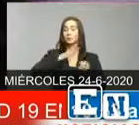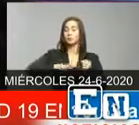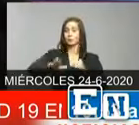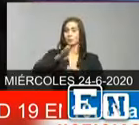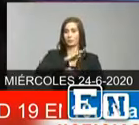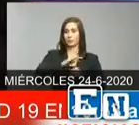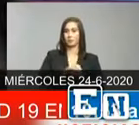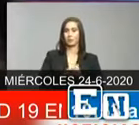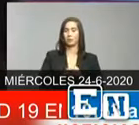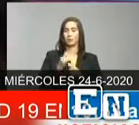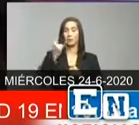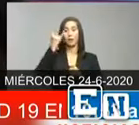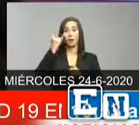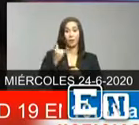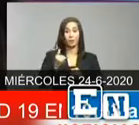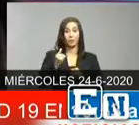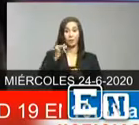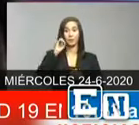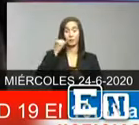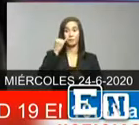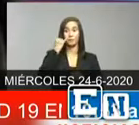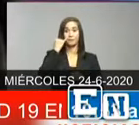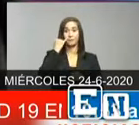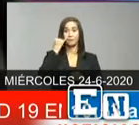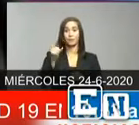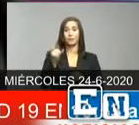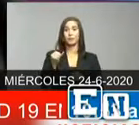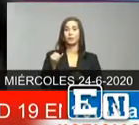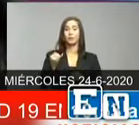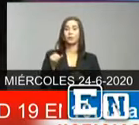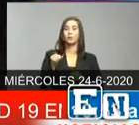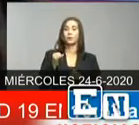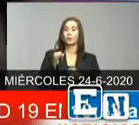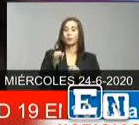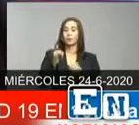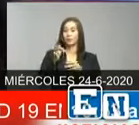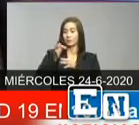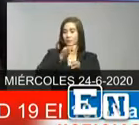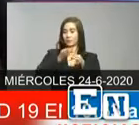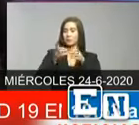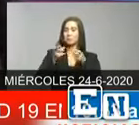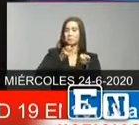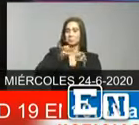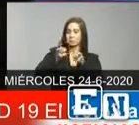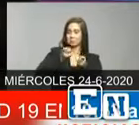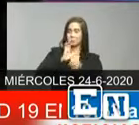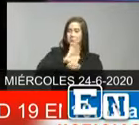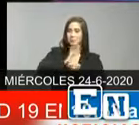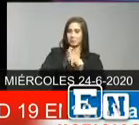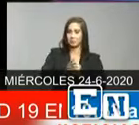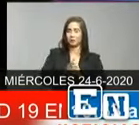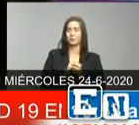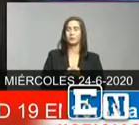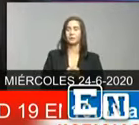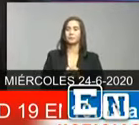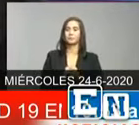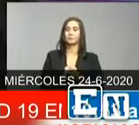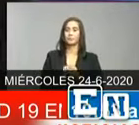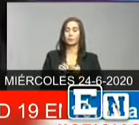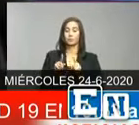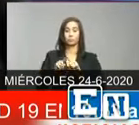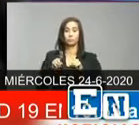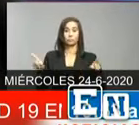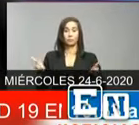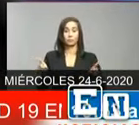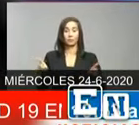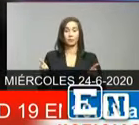mismo vemos los números indican que el virus está bastante controlado en la provincia de Duarte en ese sentido y guardando la diferencia de